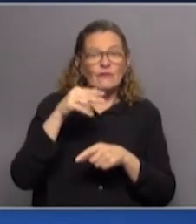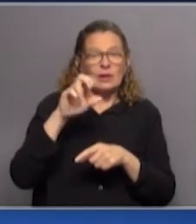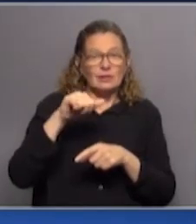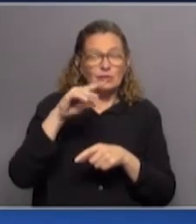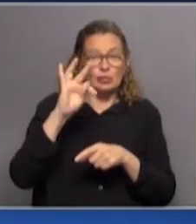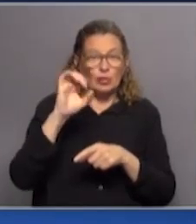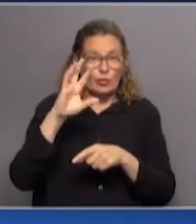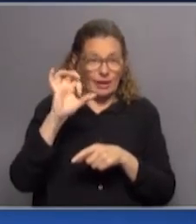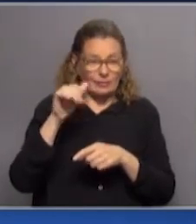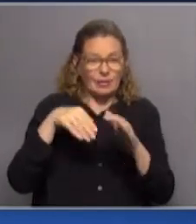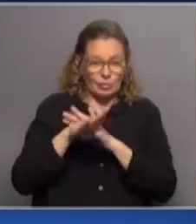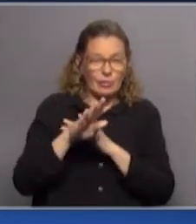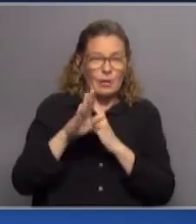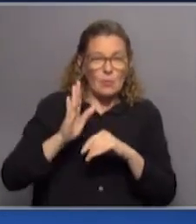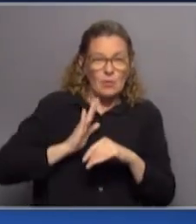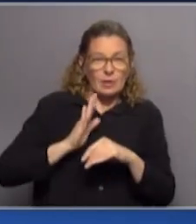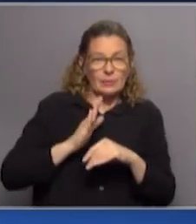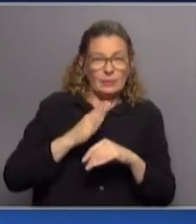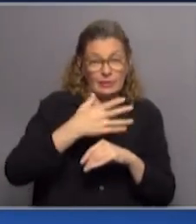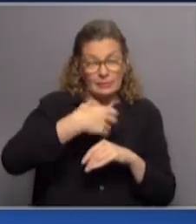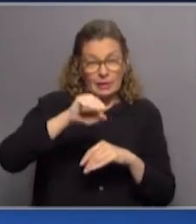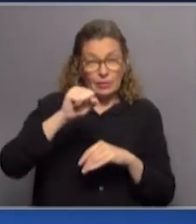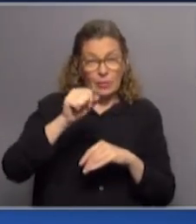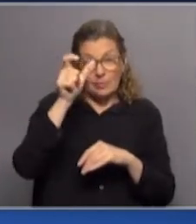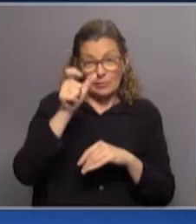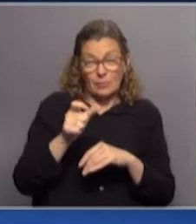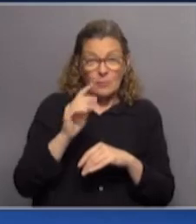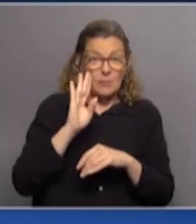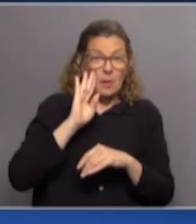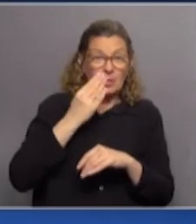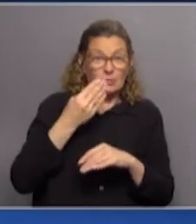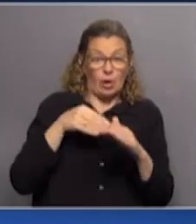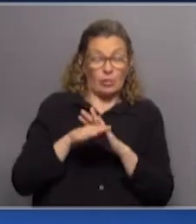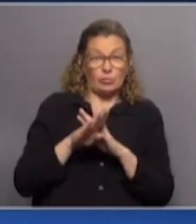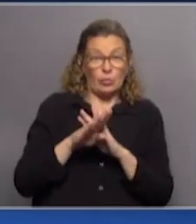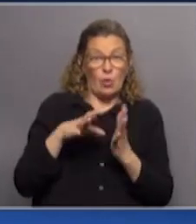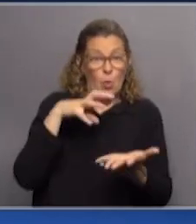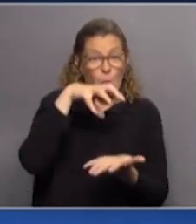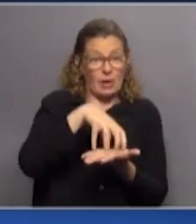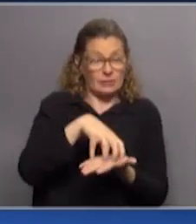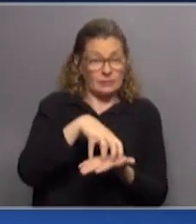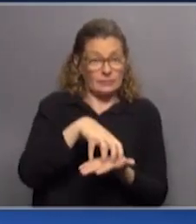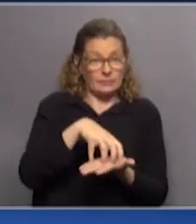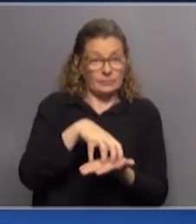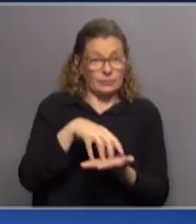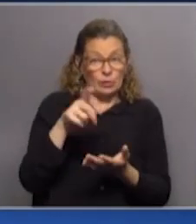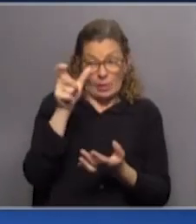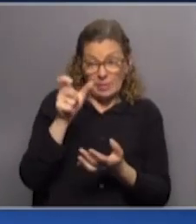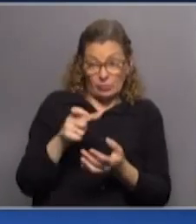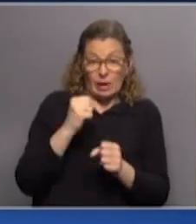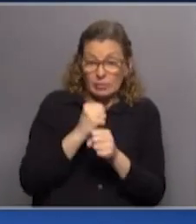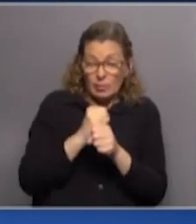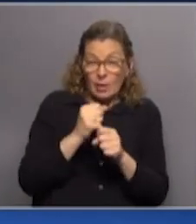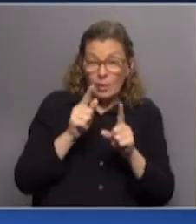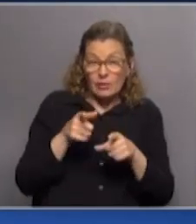porque ella había traído pacientes a la institución, me pareció entrar en otro lugar. Nosotros los funcionarios también